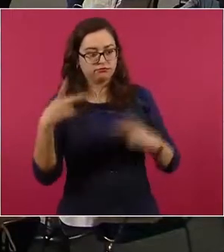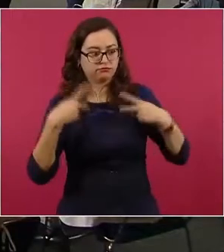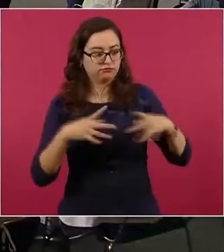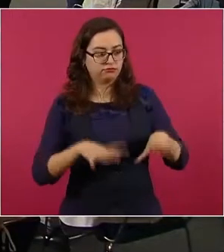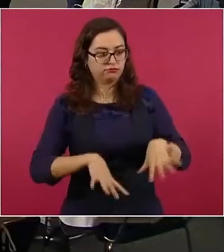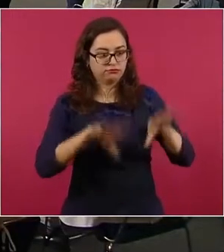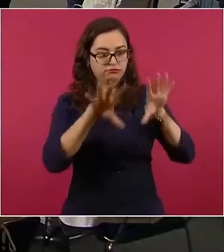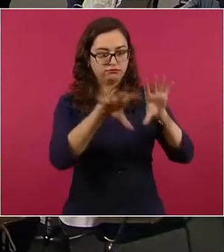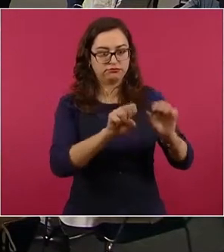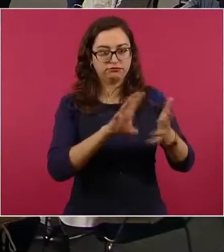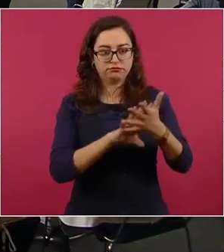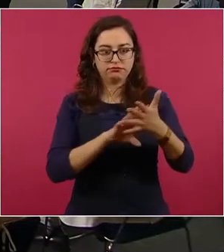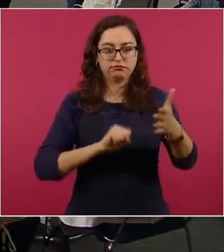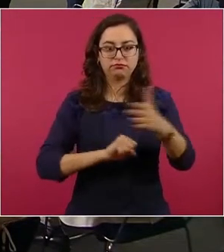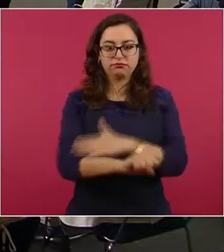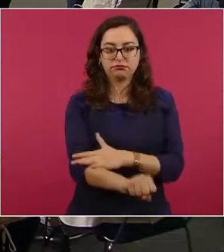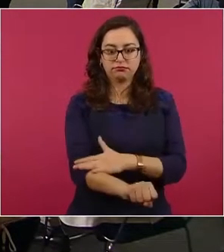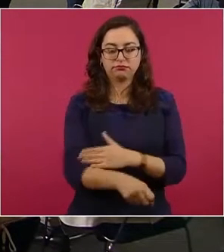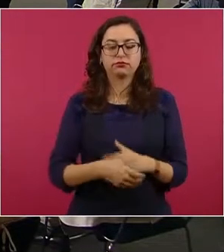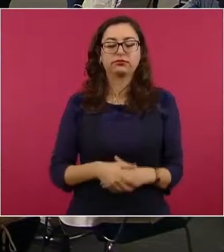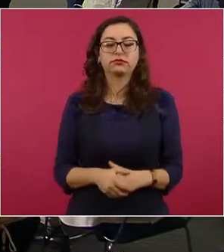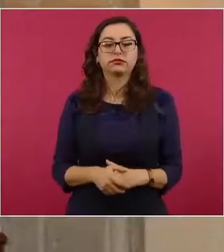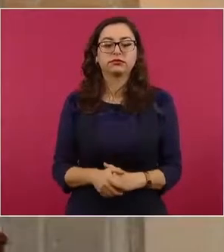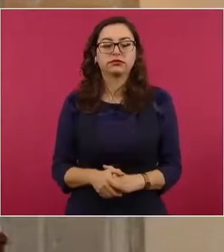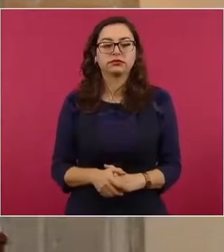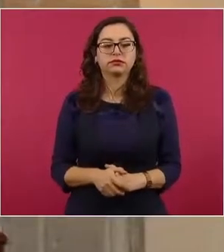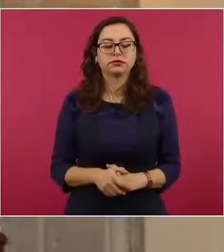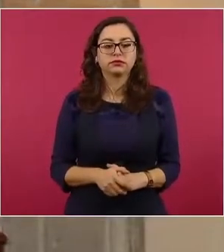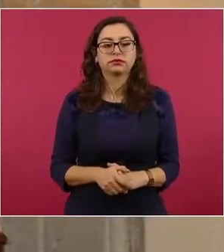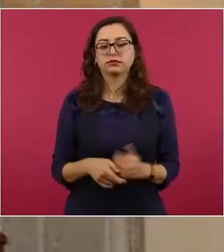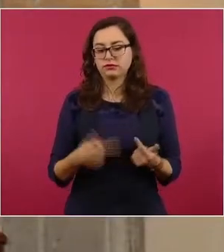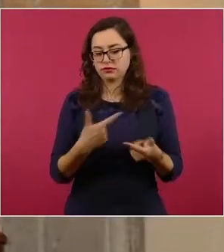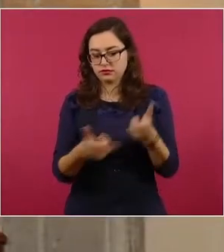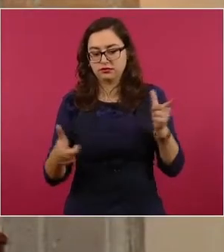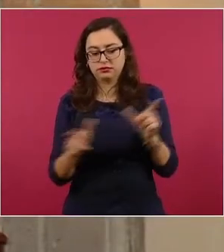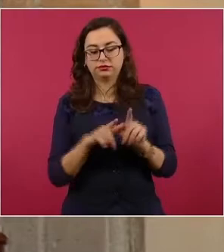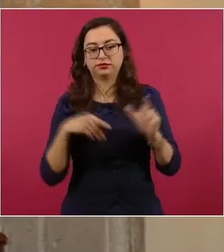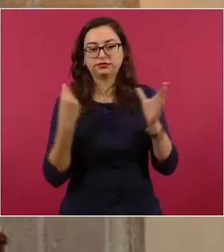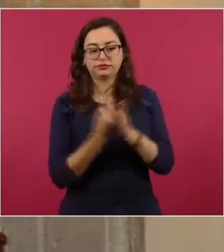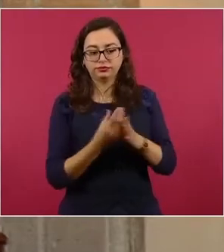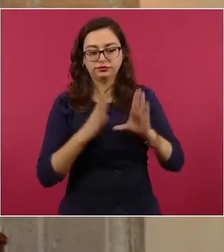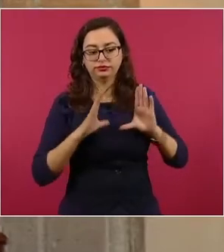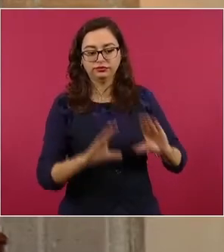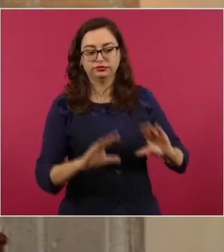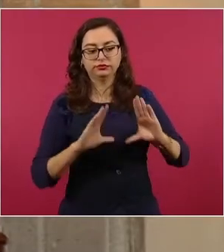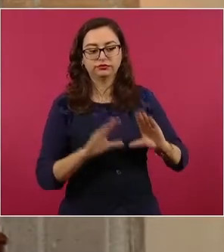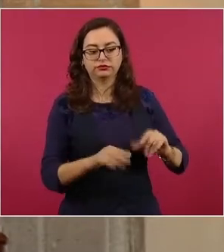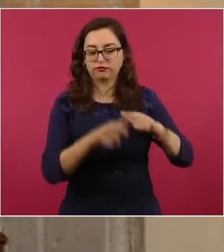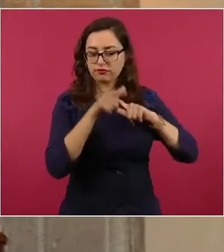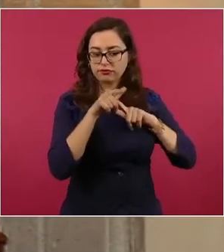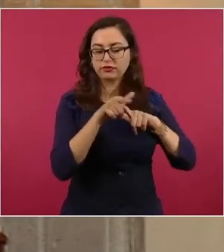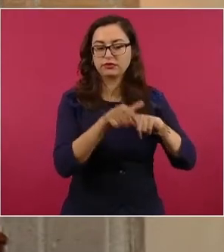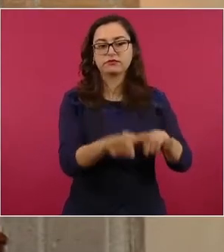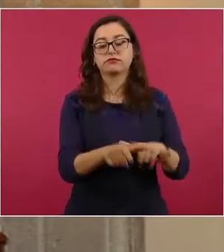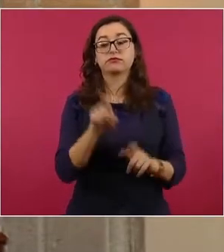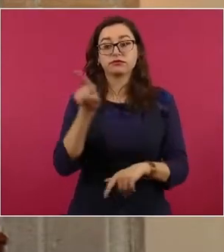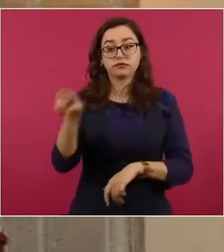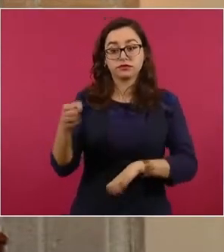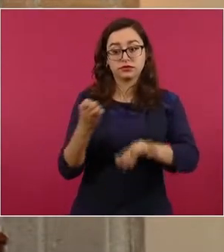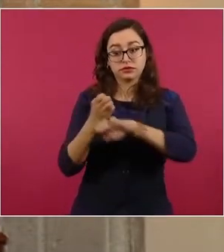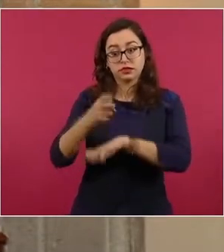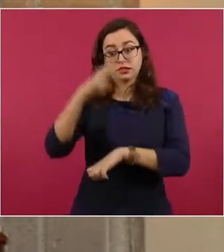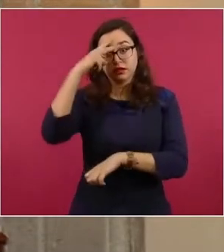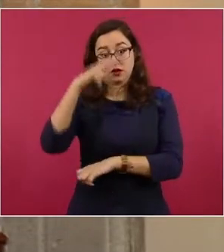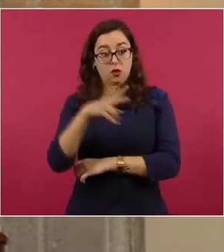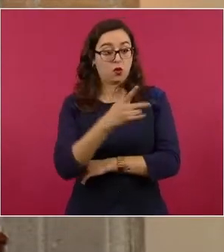Siguiente. Este grupo se sigue capacitando y en el Estado de México, entre el periodo de junio a agosto,